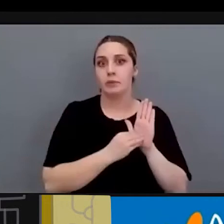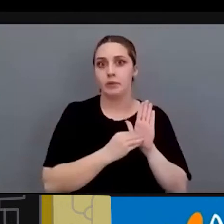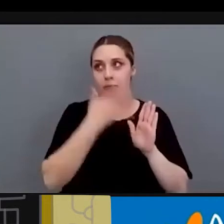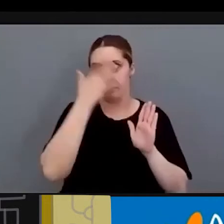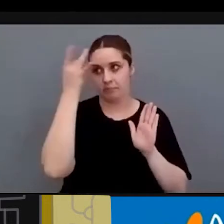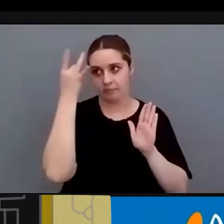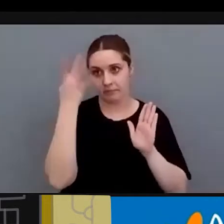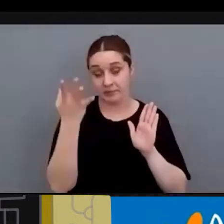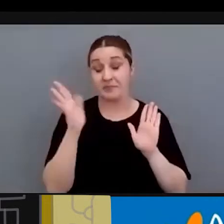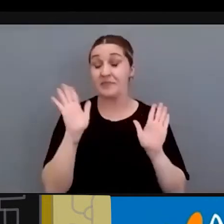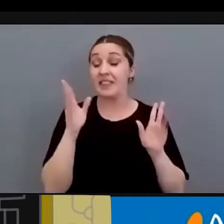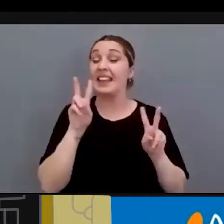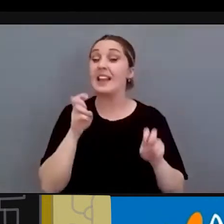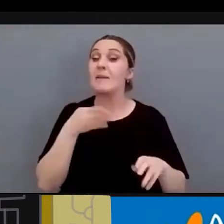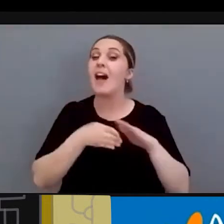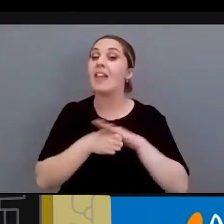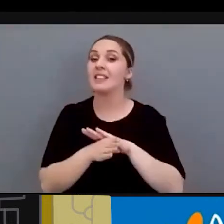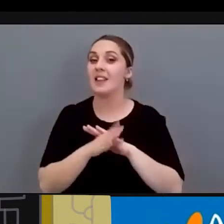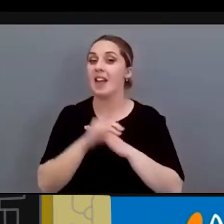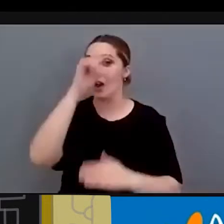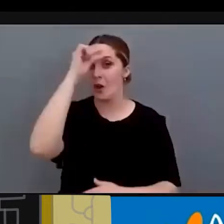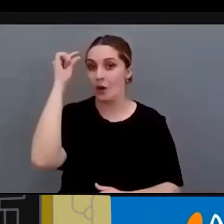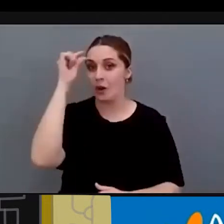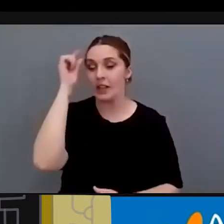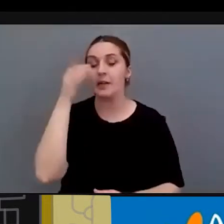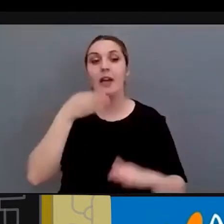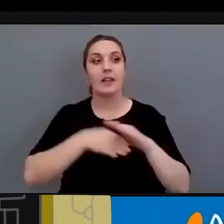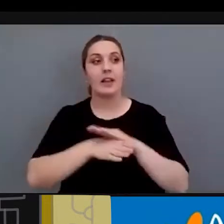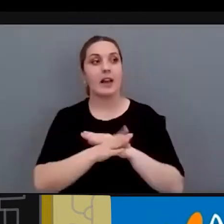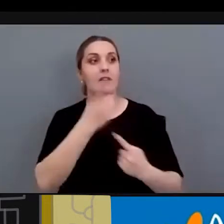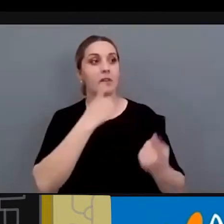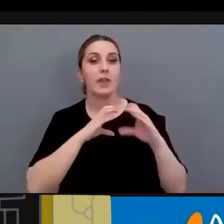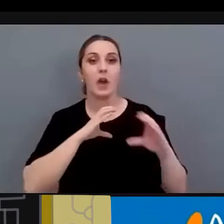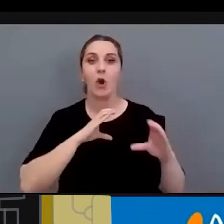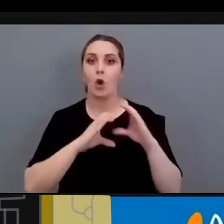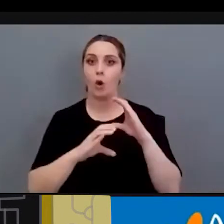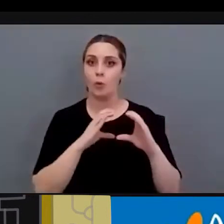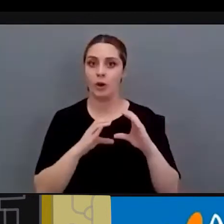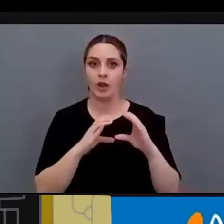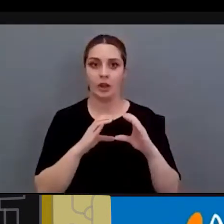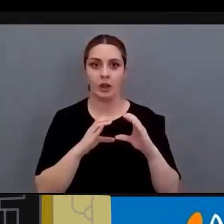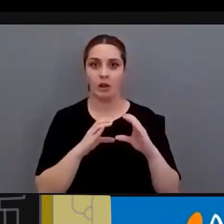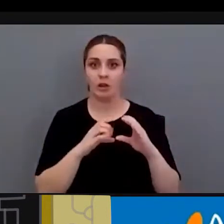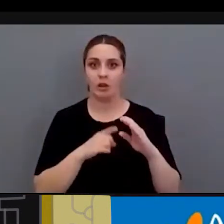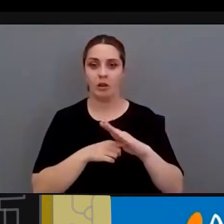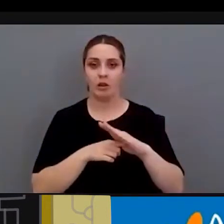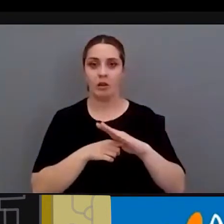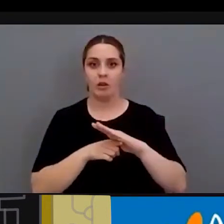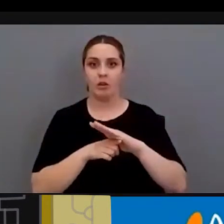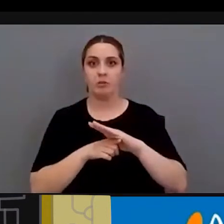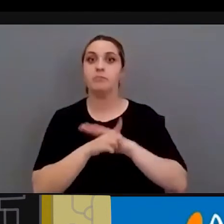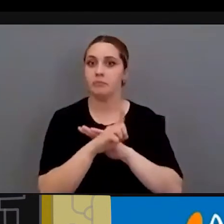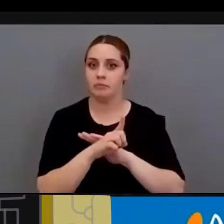en el tema de la accesibilidad cognitiva la accesibilidad a la información y la comunicación estamos avanzando más deprisa